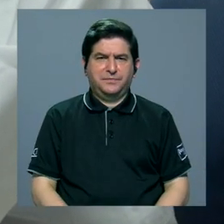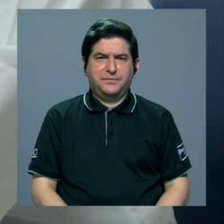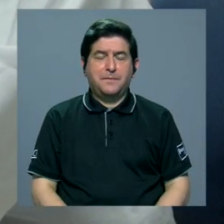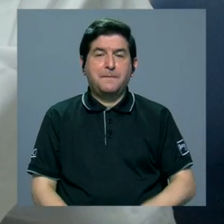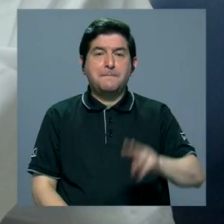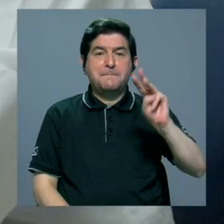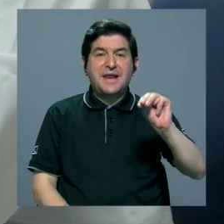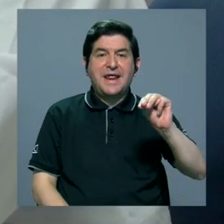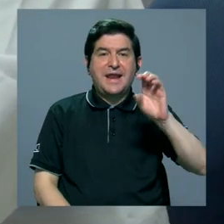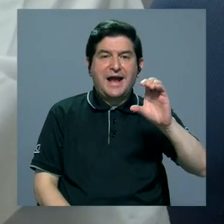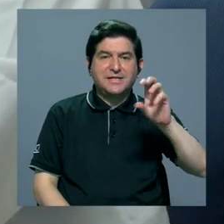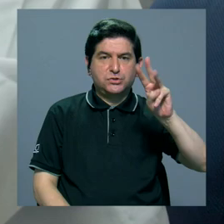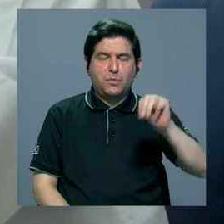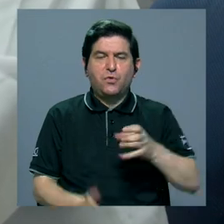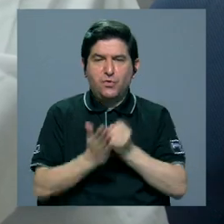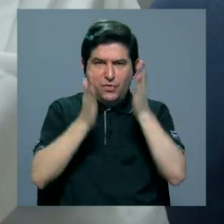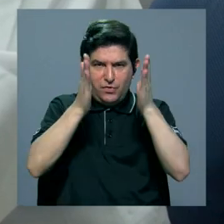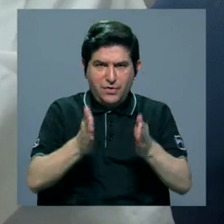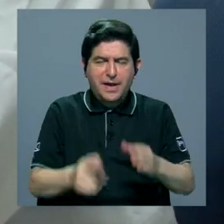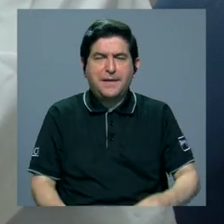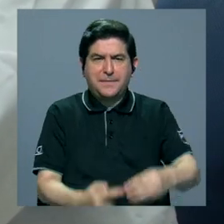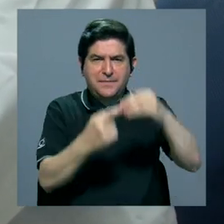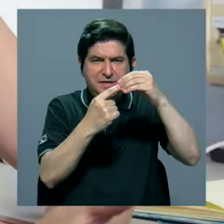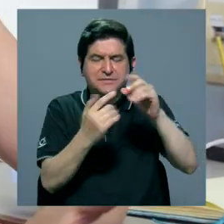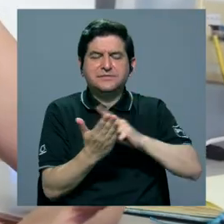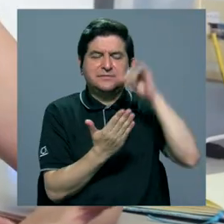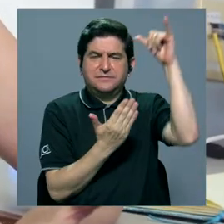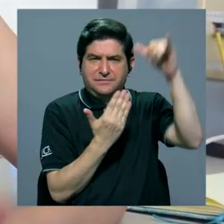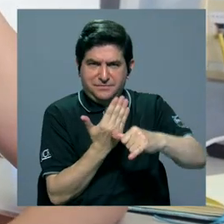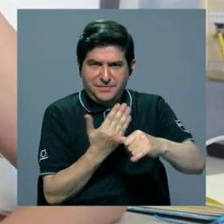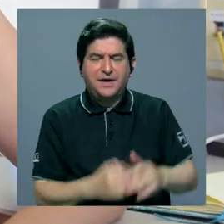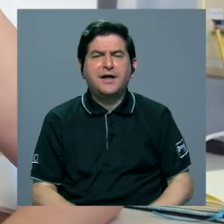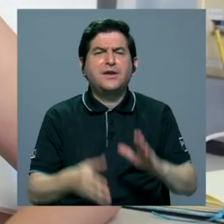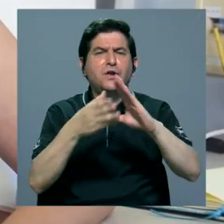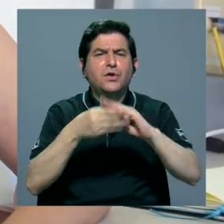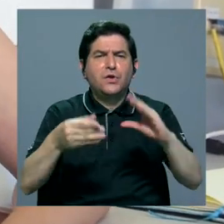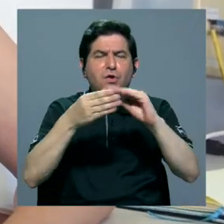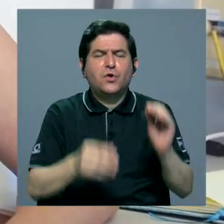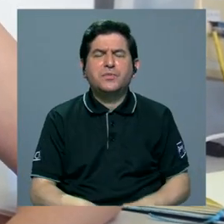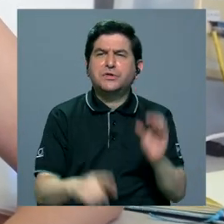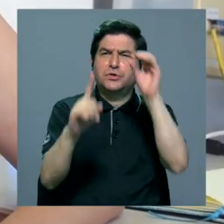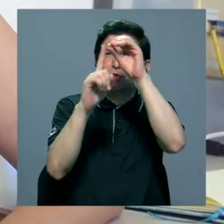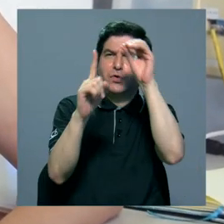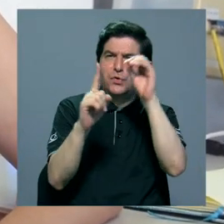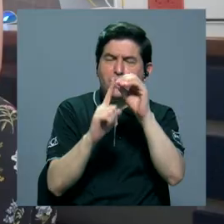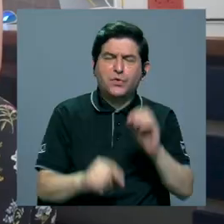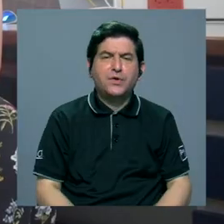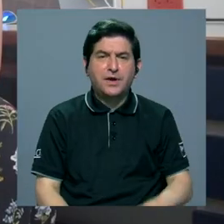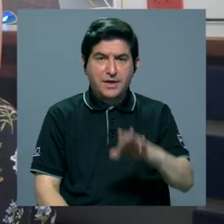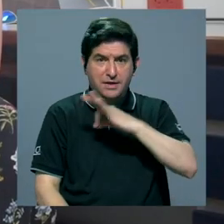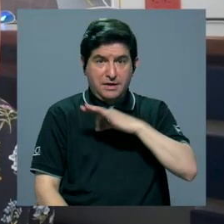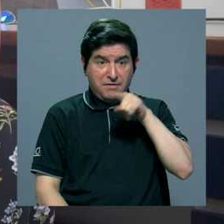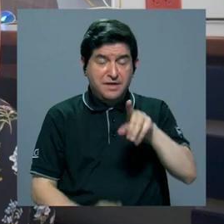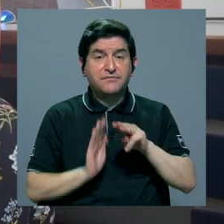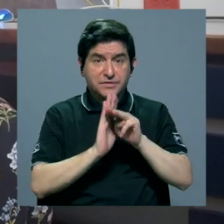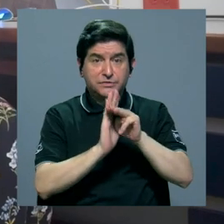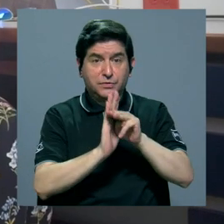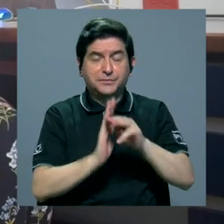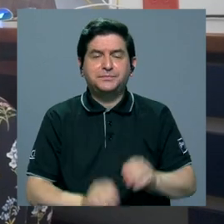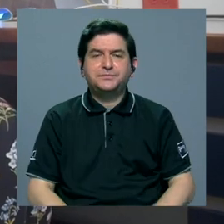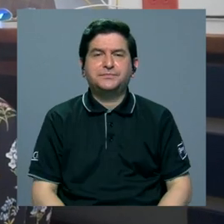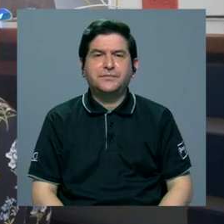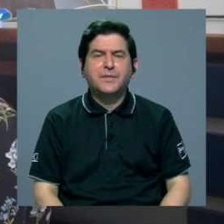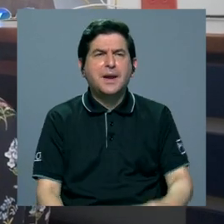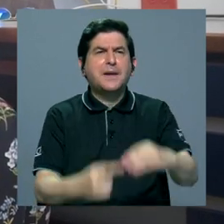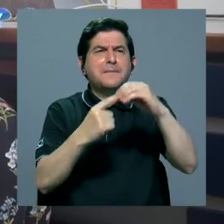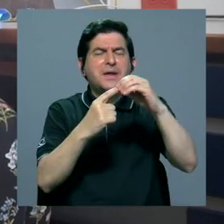Milena Castro Mora, investigadora principal del proyecto, comentó sobre los objetivos que favorece esta modalidad. El